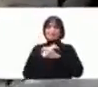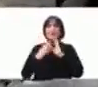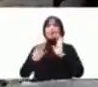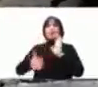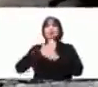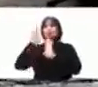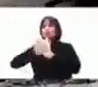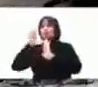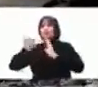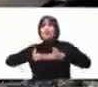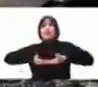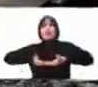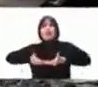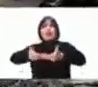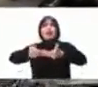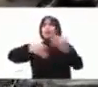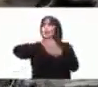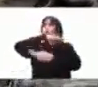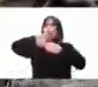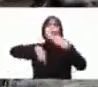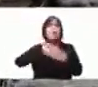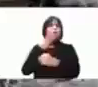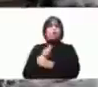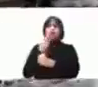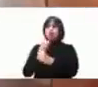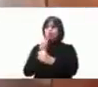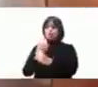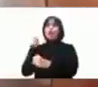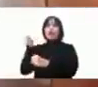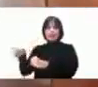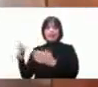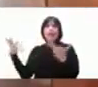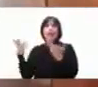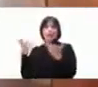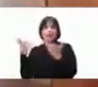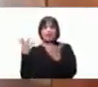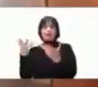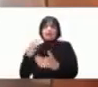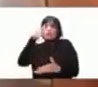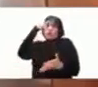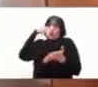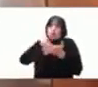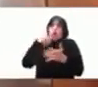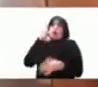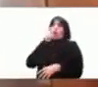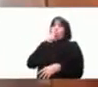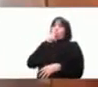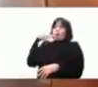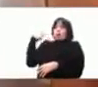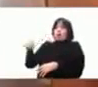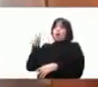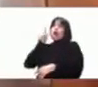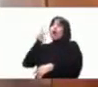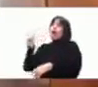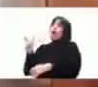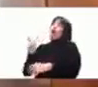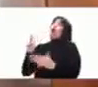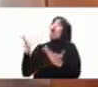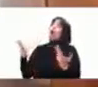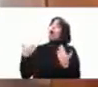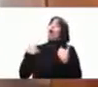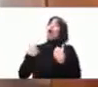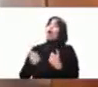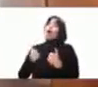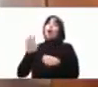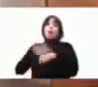arreglar banquetas calles de todo era constructor y yo creo su papá lo vio porque él le trabajaba